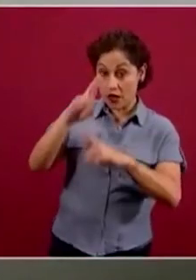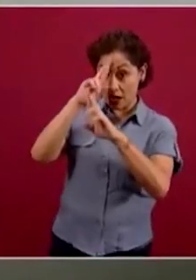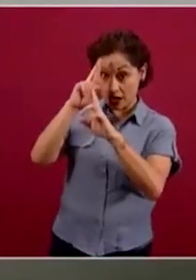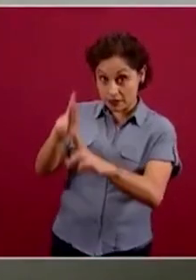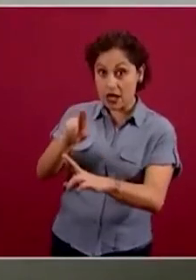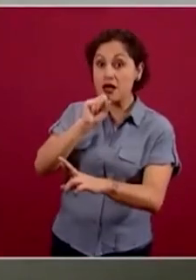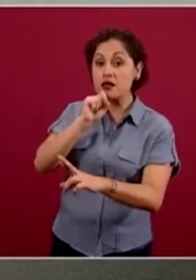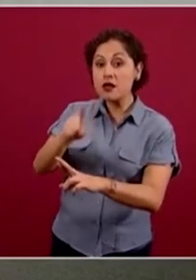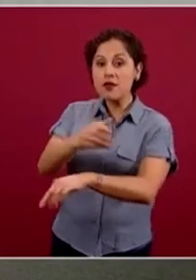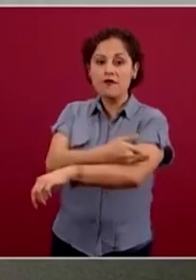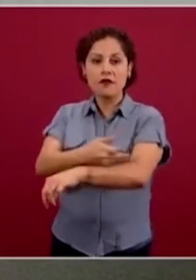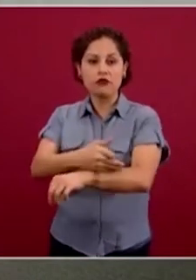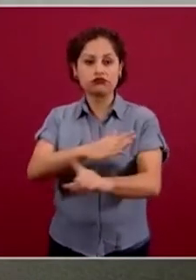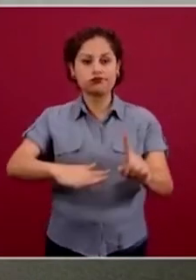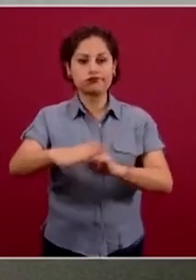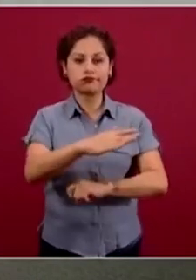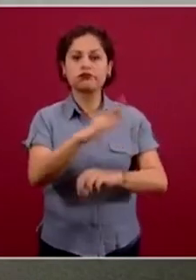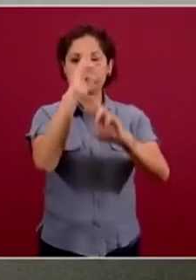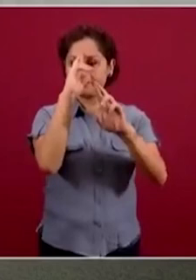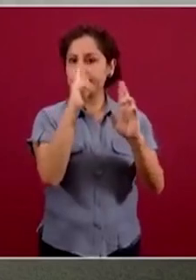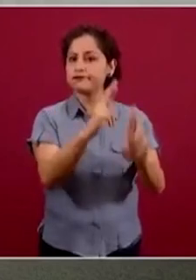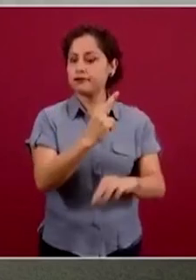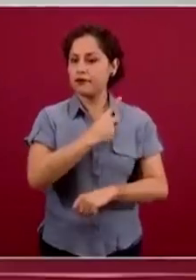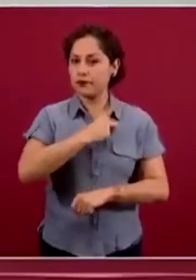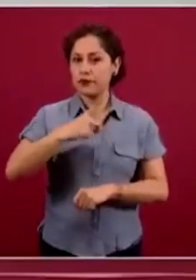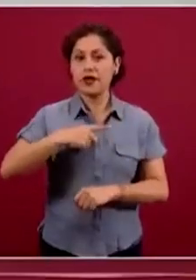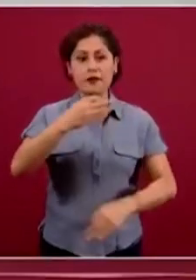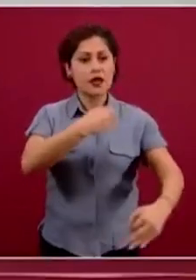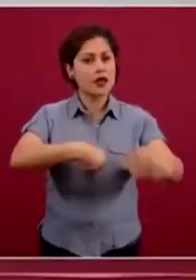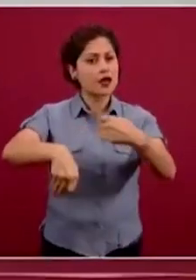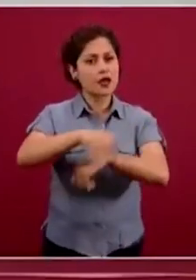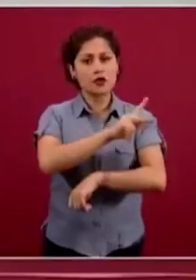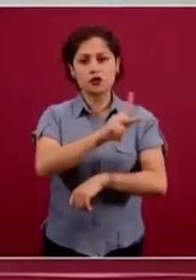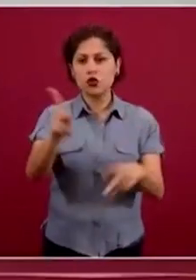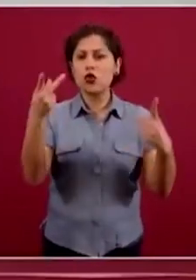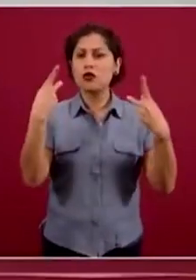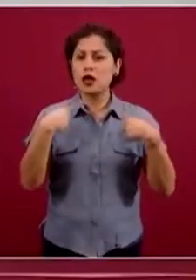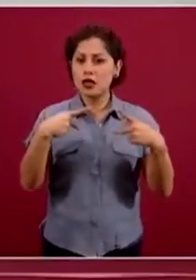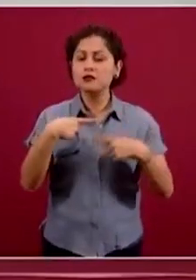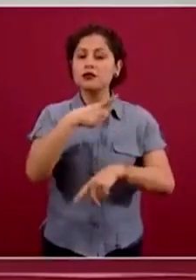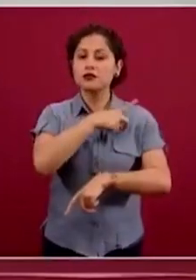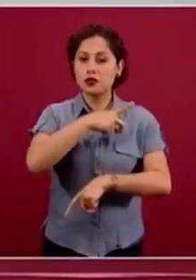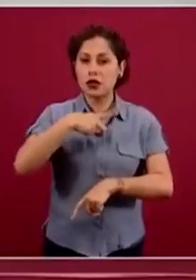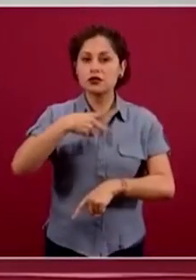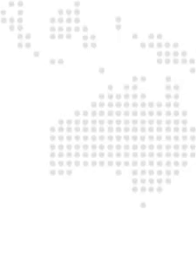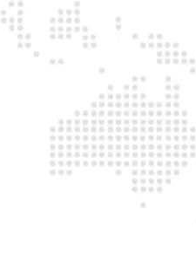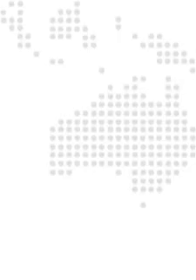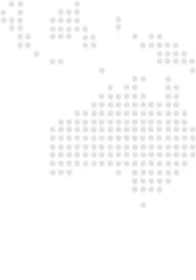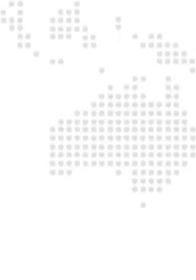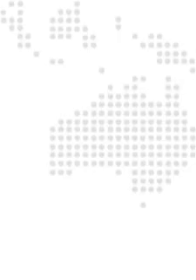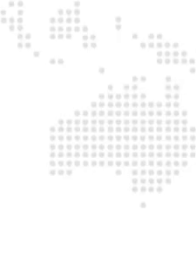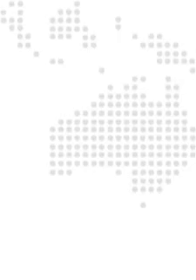es algo que debemos como sociedad estar día a día dando este mensaje.